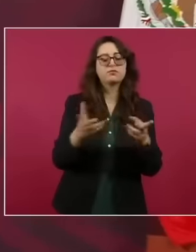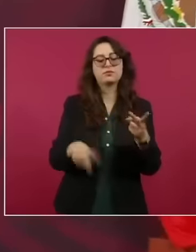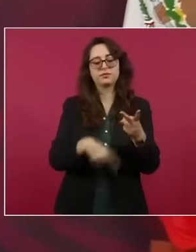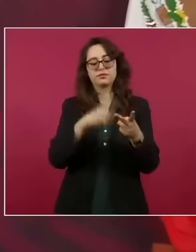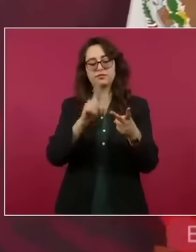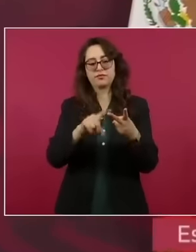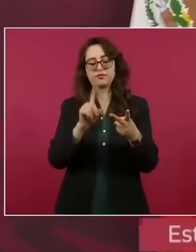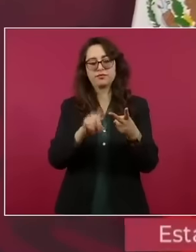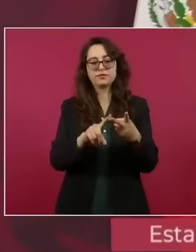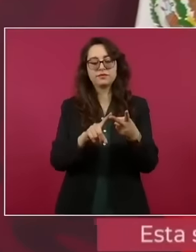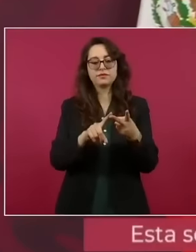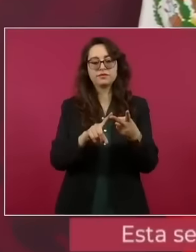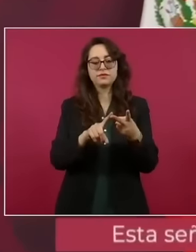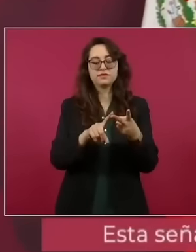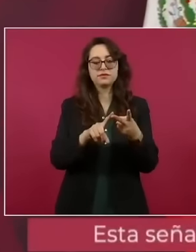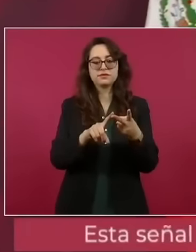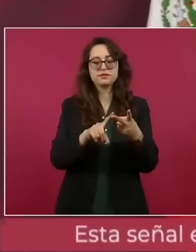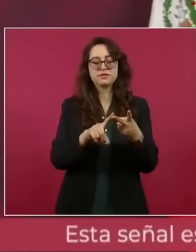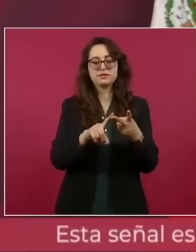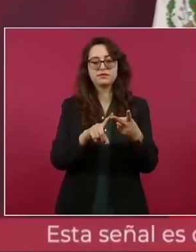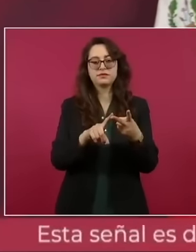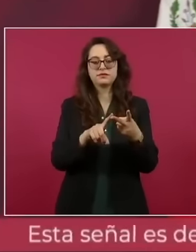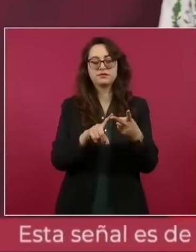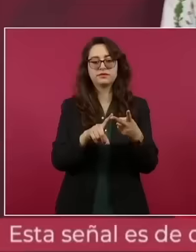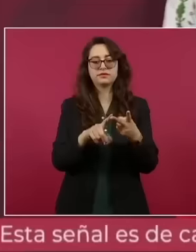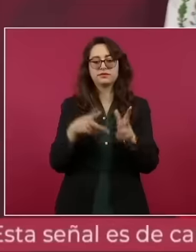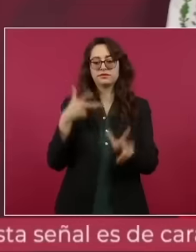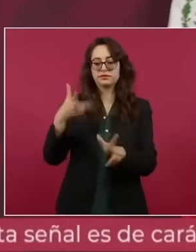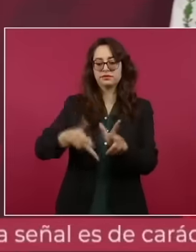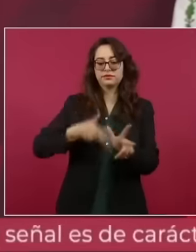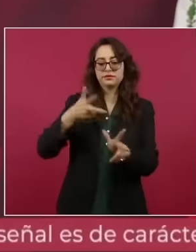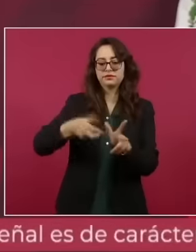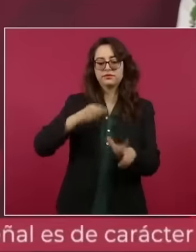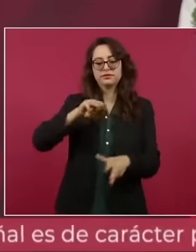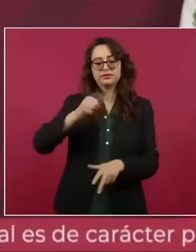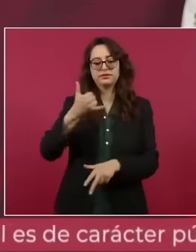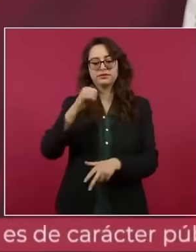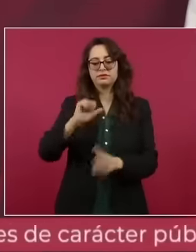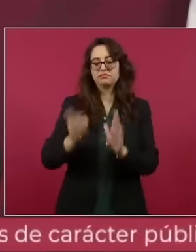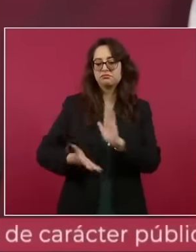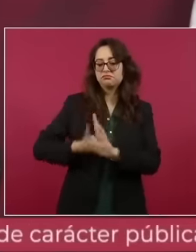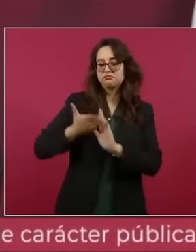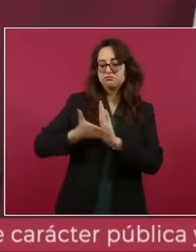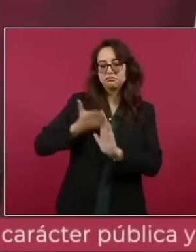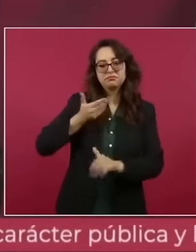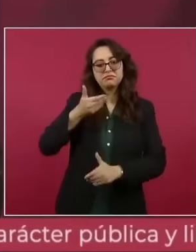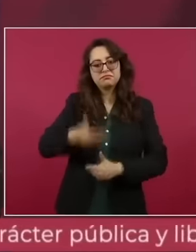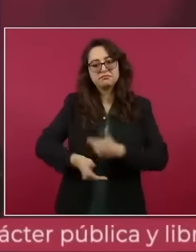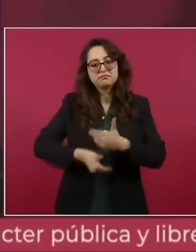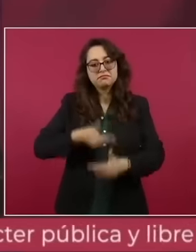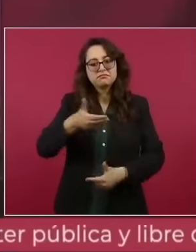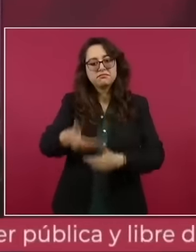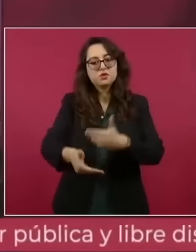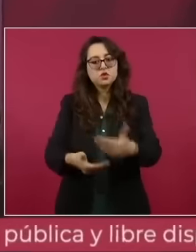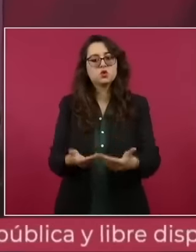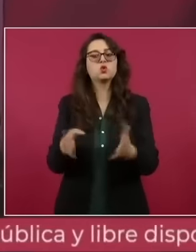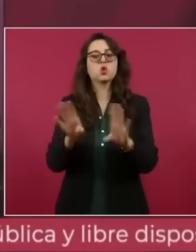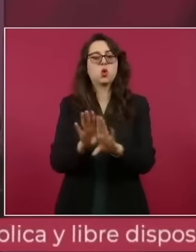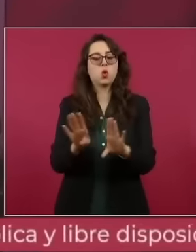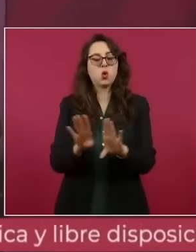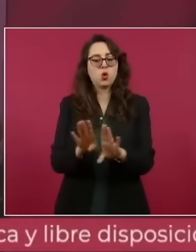Hola, ¿qué tal familia? Me da mucho gusto poder saludarles. Están aquí ustedes en TV Mixteca, la imagen de las montañas,